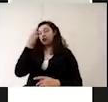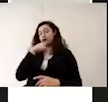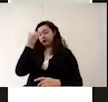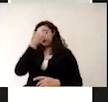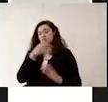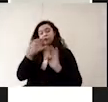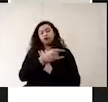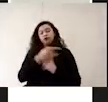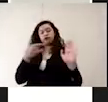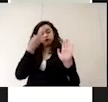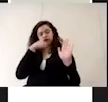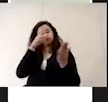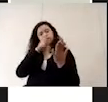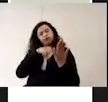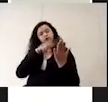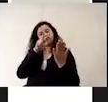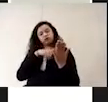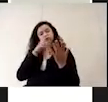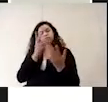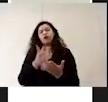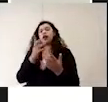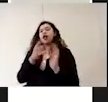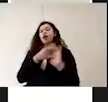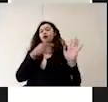del producto y apegarnos a lo que indica la etiqueta.